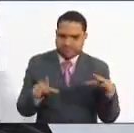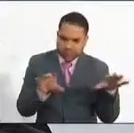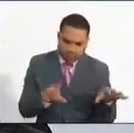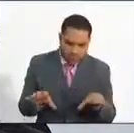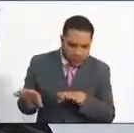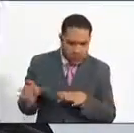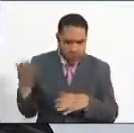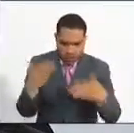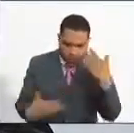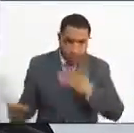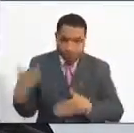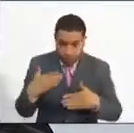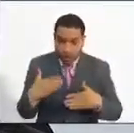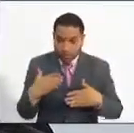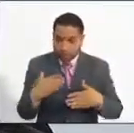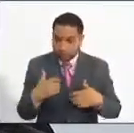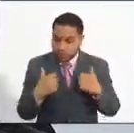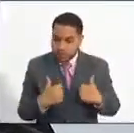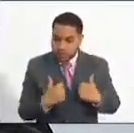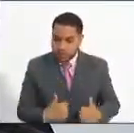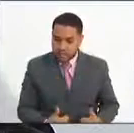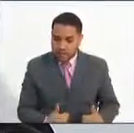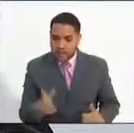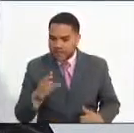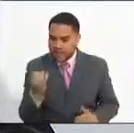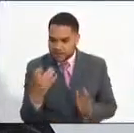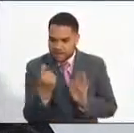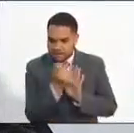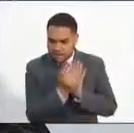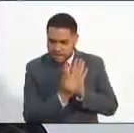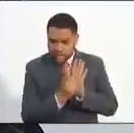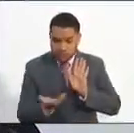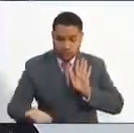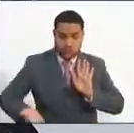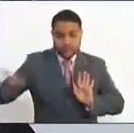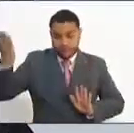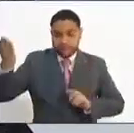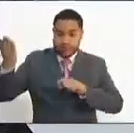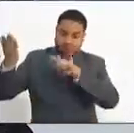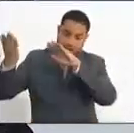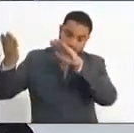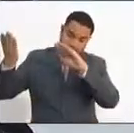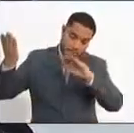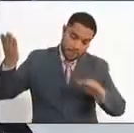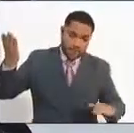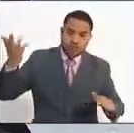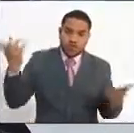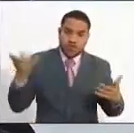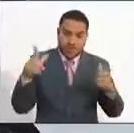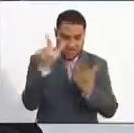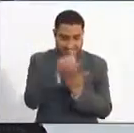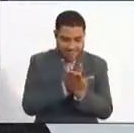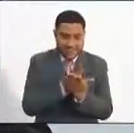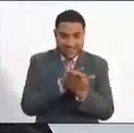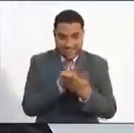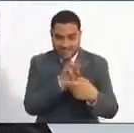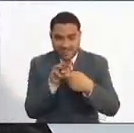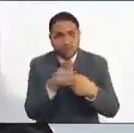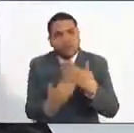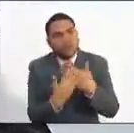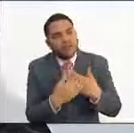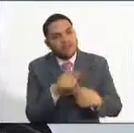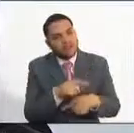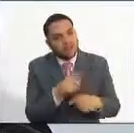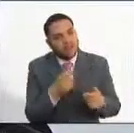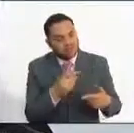superen las pruebas y en orden de mayor puntaje a menor, aparecerán finalmente en una lista de elegibles, que a